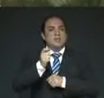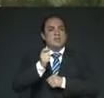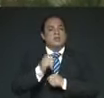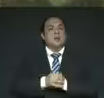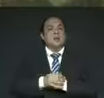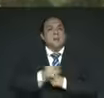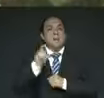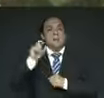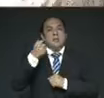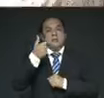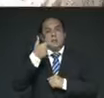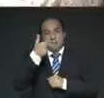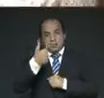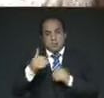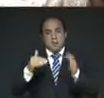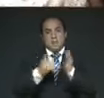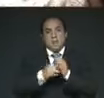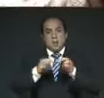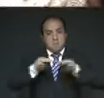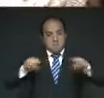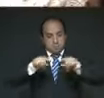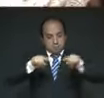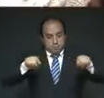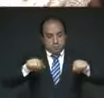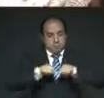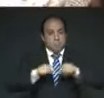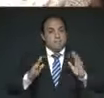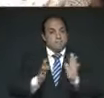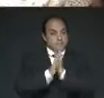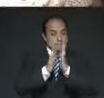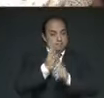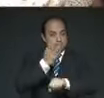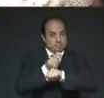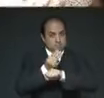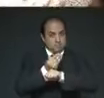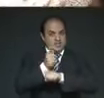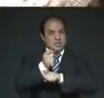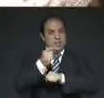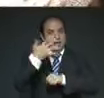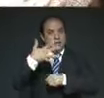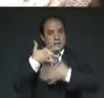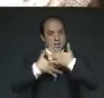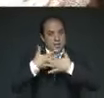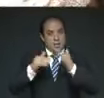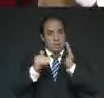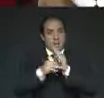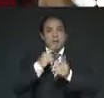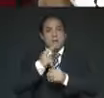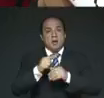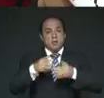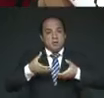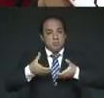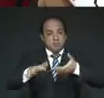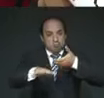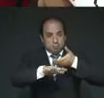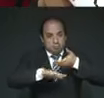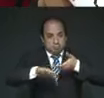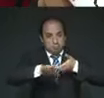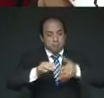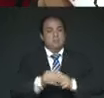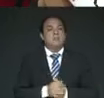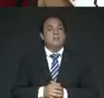cuadrados aproximadamente, de intervención, de los cuales 15.000 son mejora de la pavimentación, de la superficie vial.